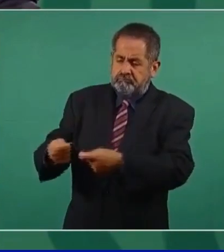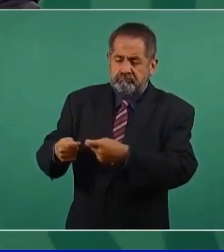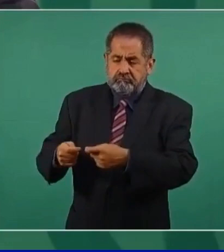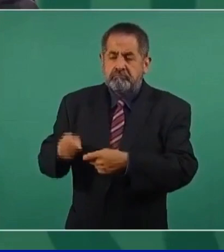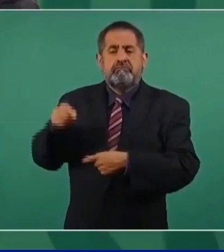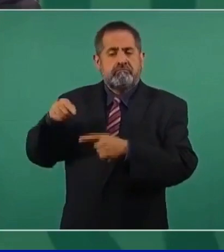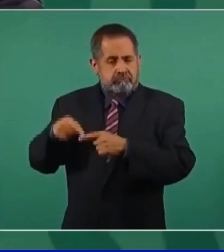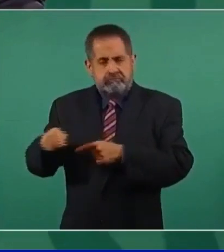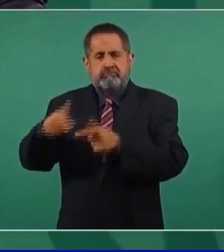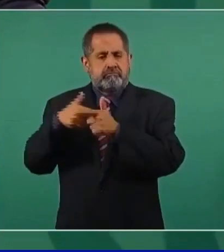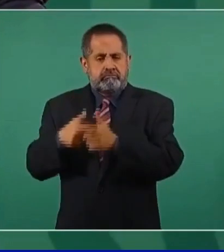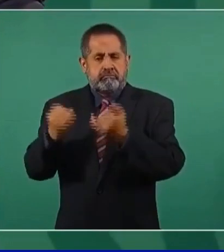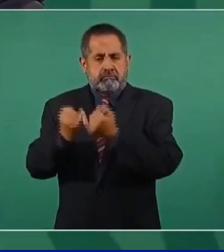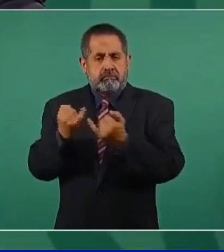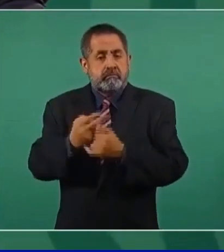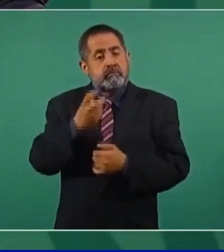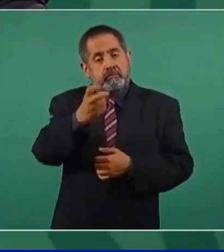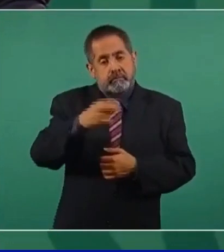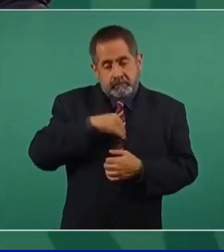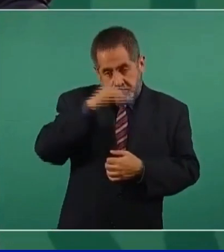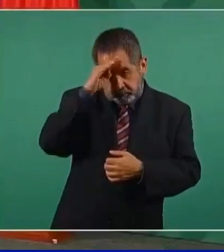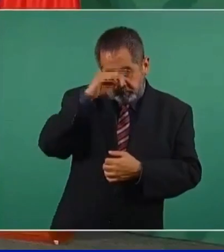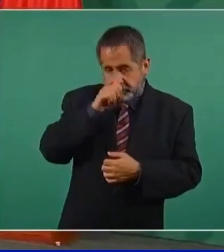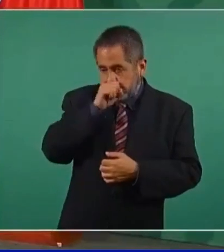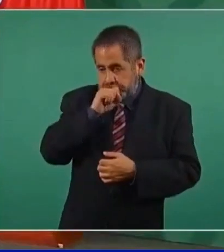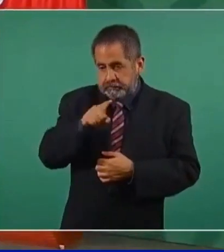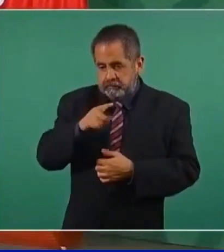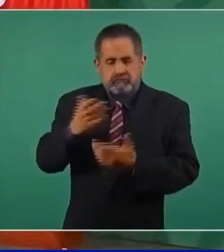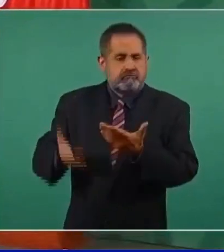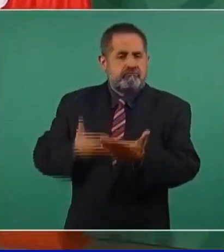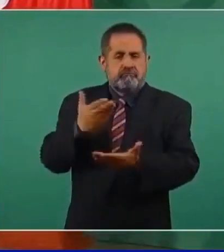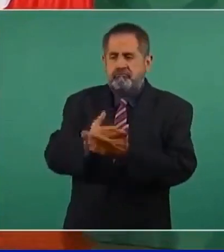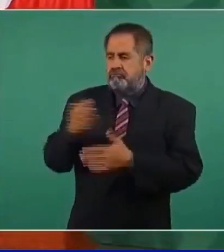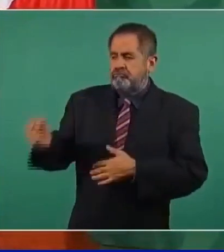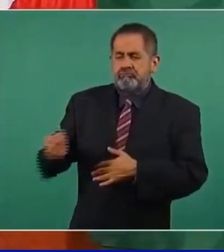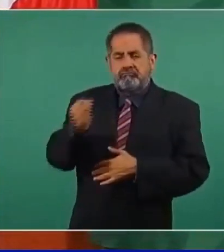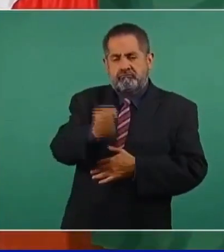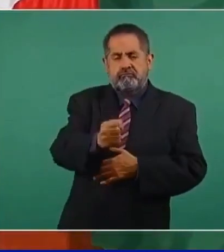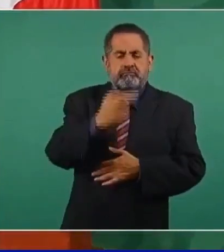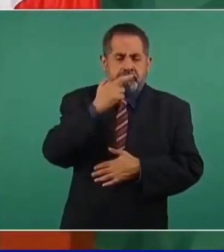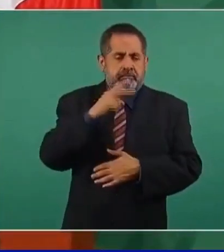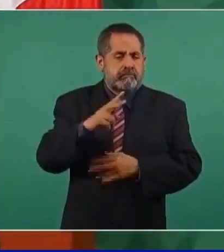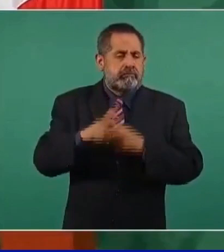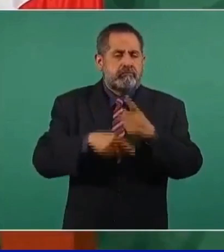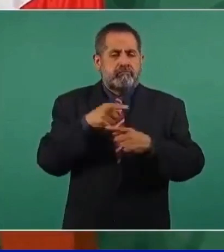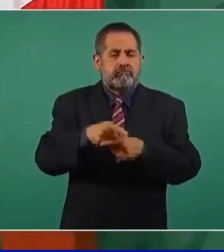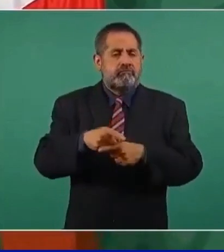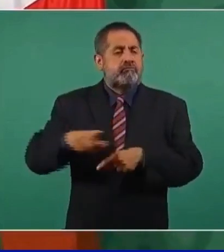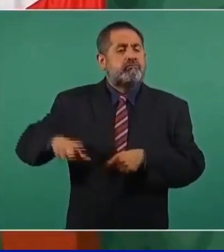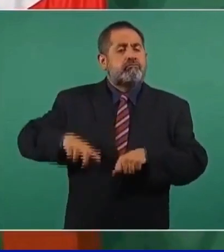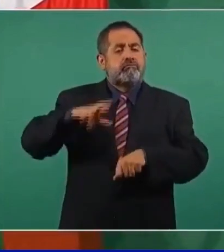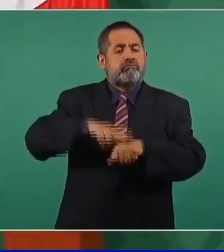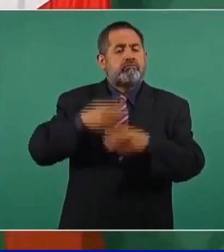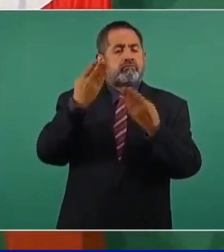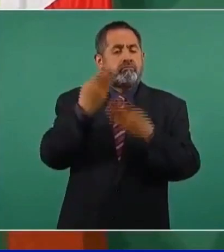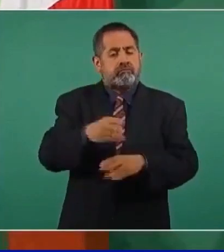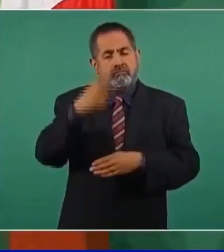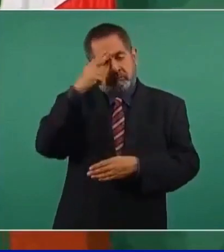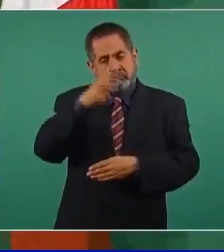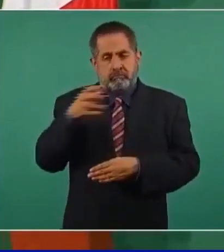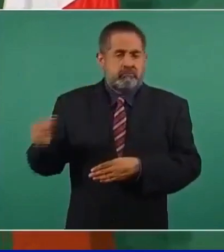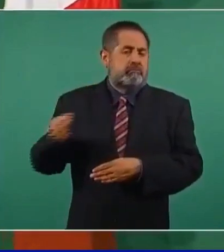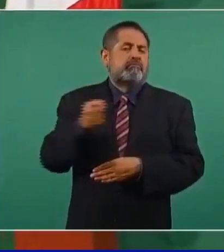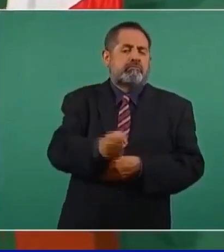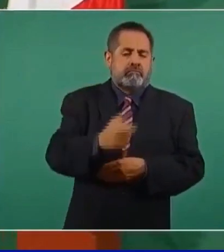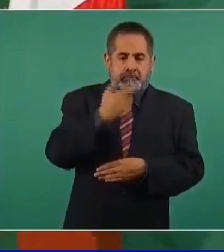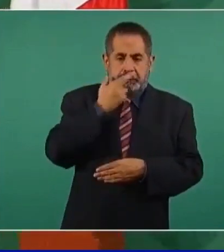Por eso lo voy a proponer en su momento para gobernador del Banco de